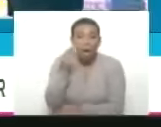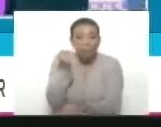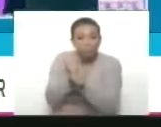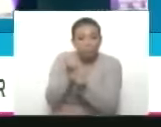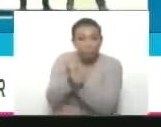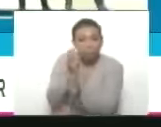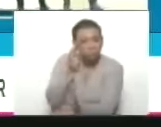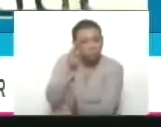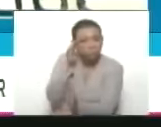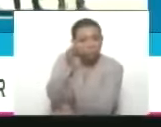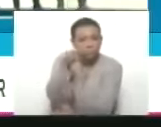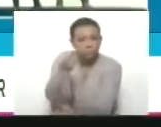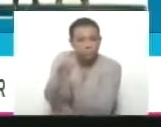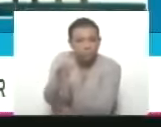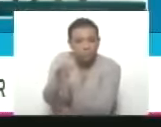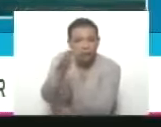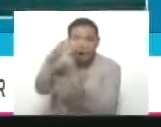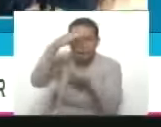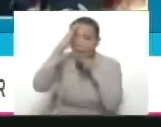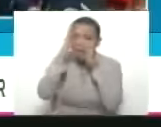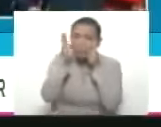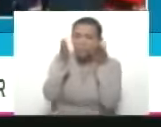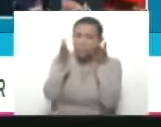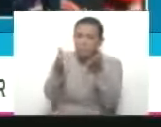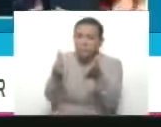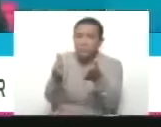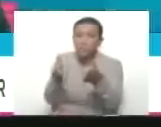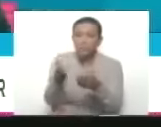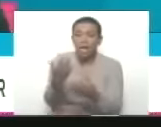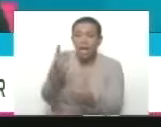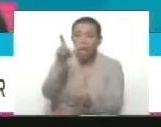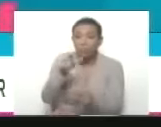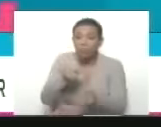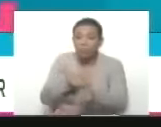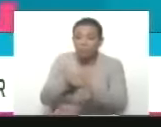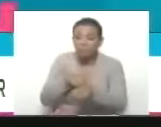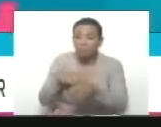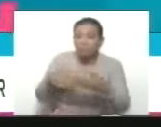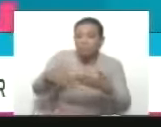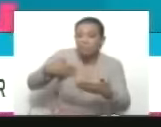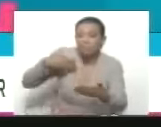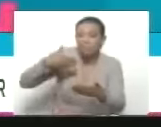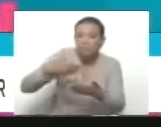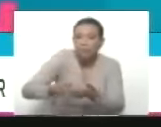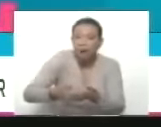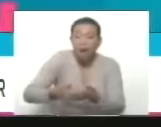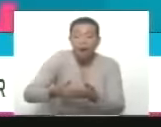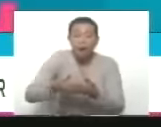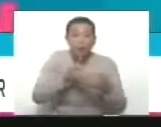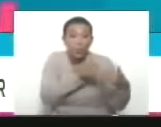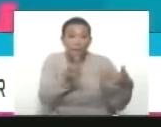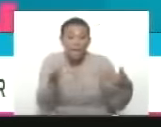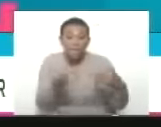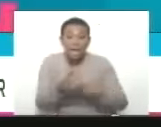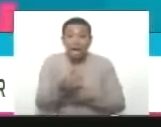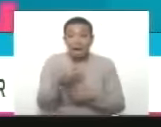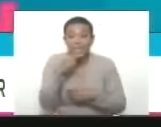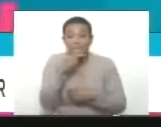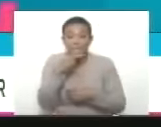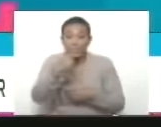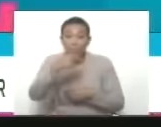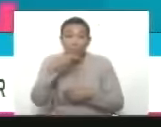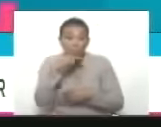aterrizar en el tiempo, en lo que queda de año, quedan